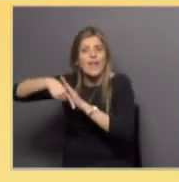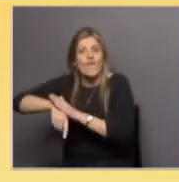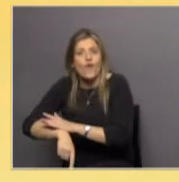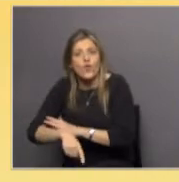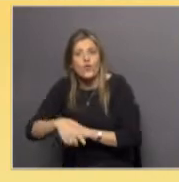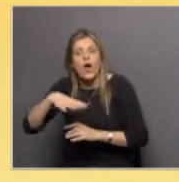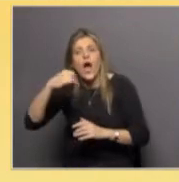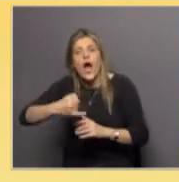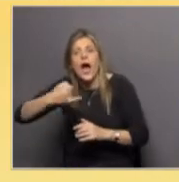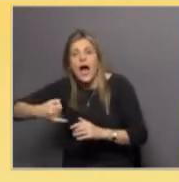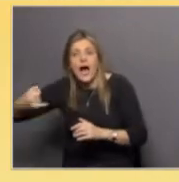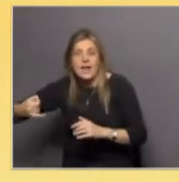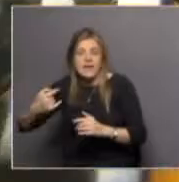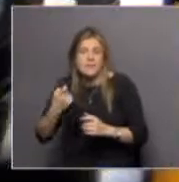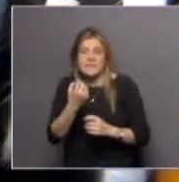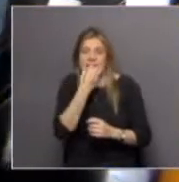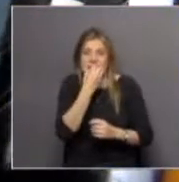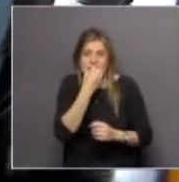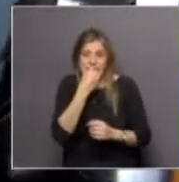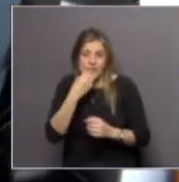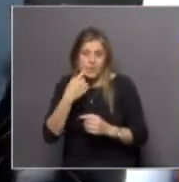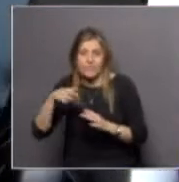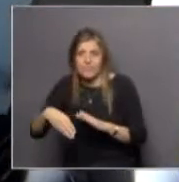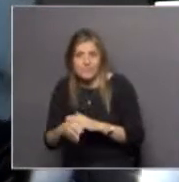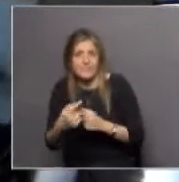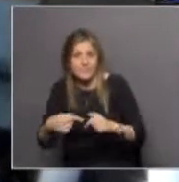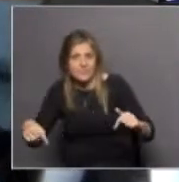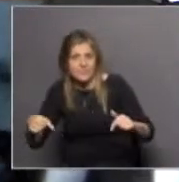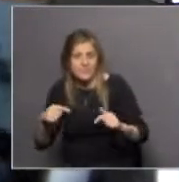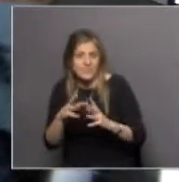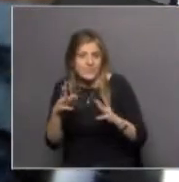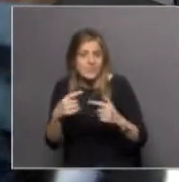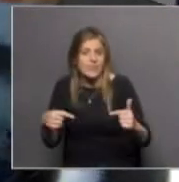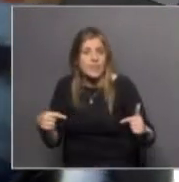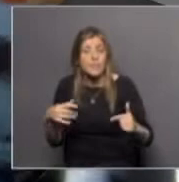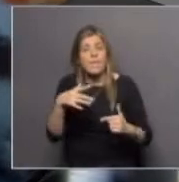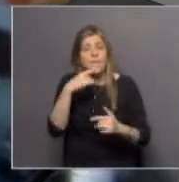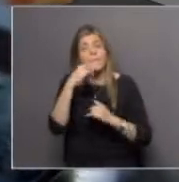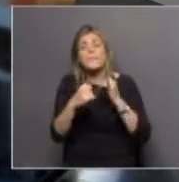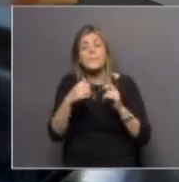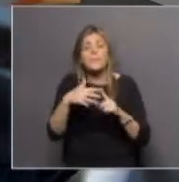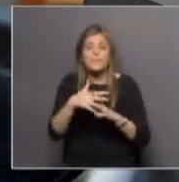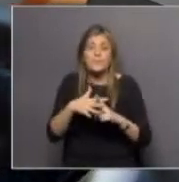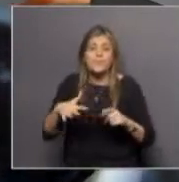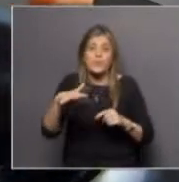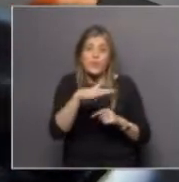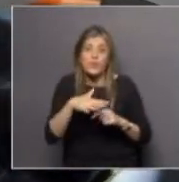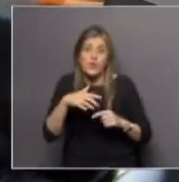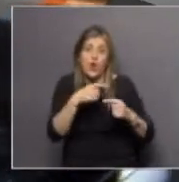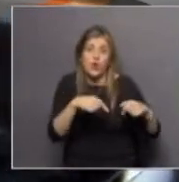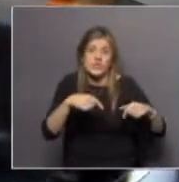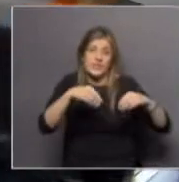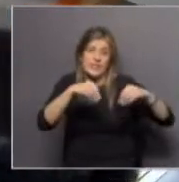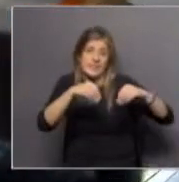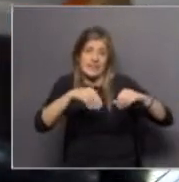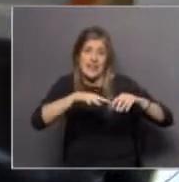estos ecosistemas marinos costeros. Entonces, pensamos en el contexto de que el material terrestre no